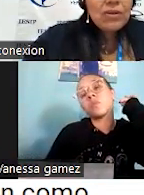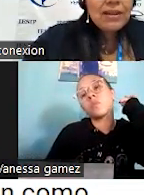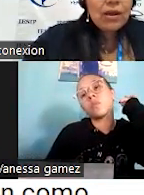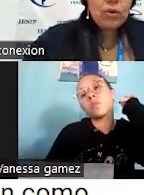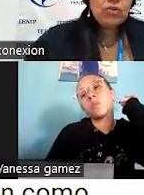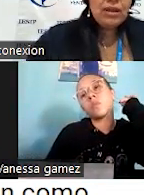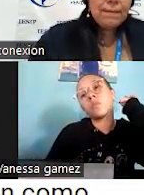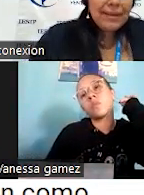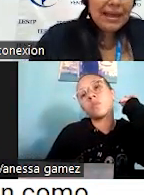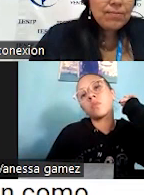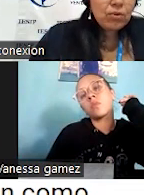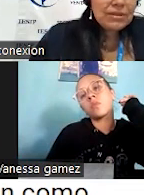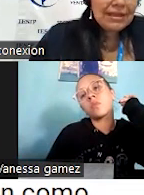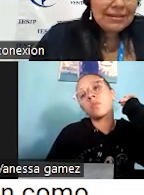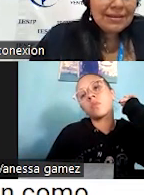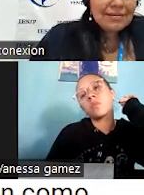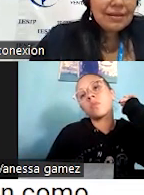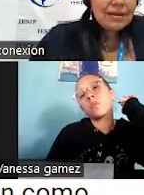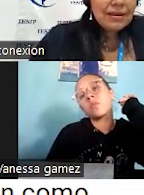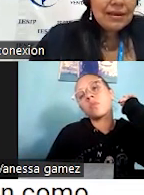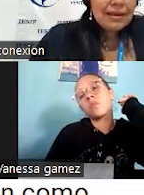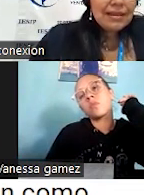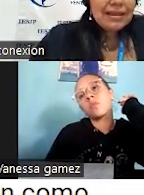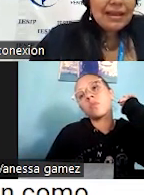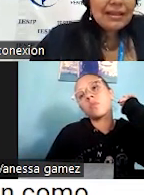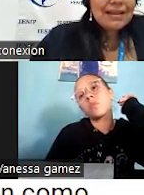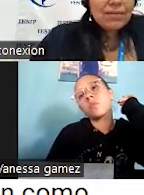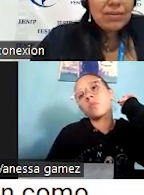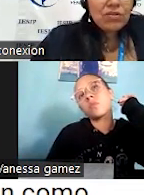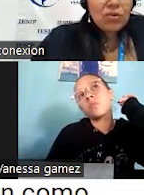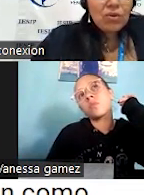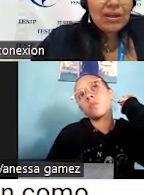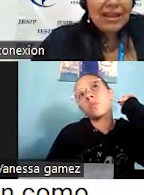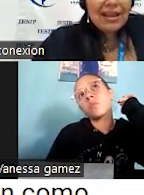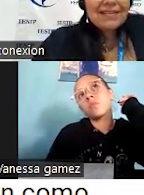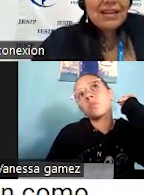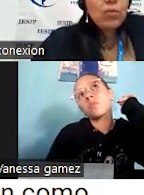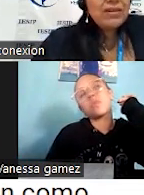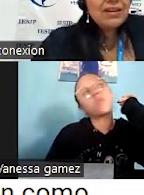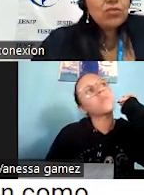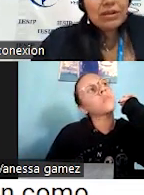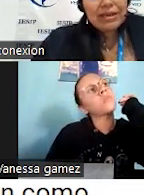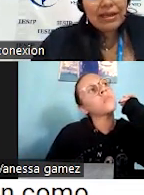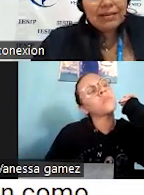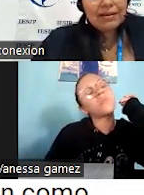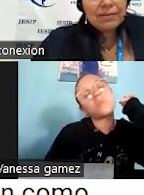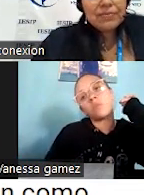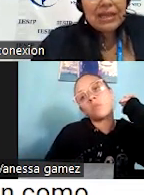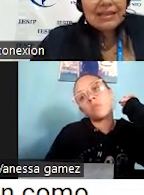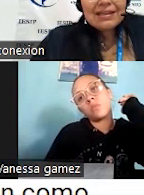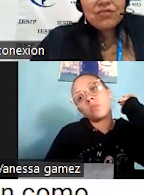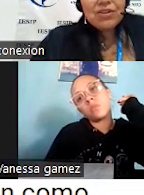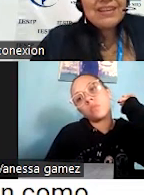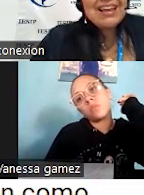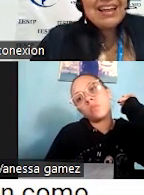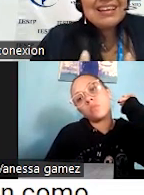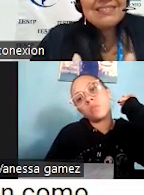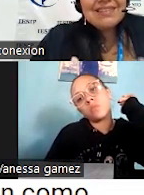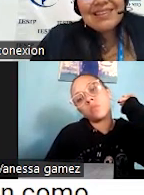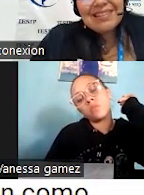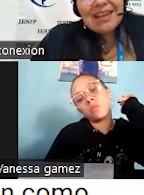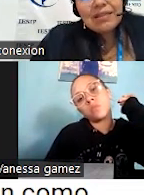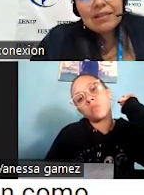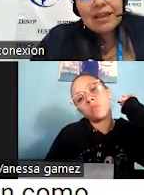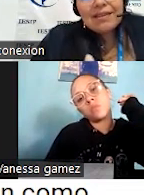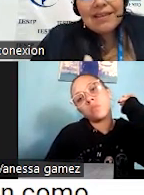Una de las cuestiones más importantes del servicio es el buen trato al cliente. Satisfacer la